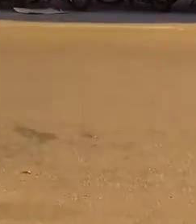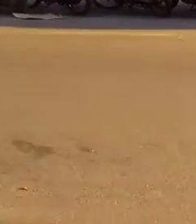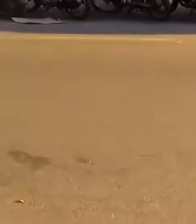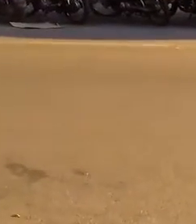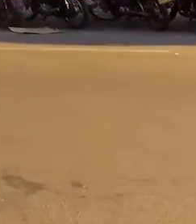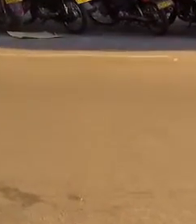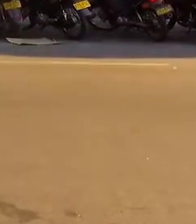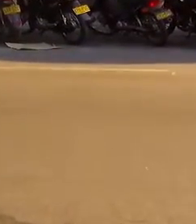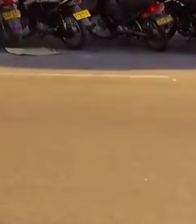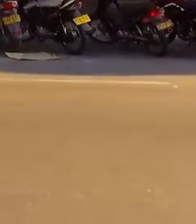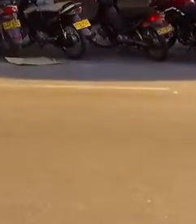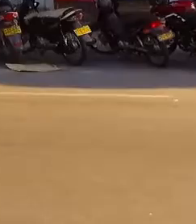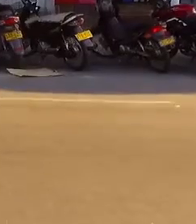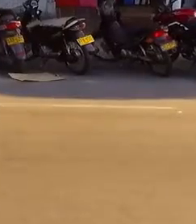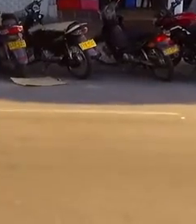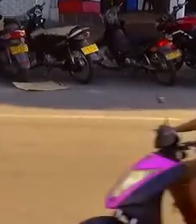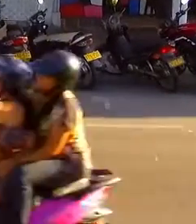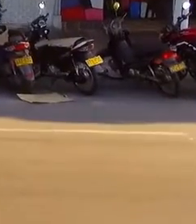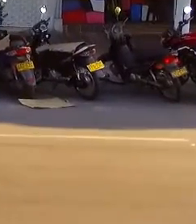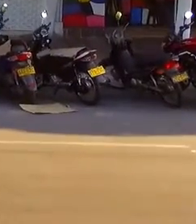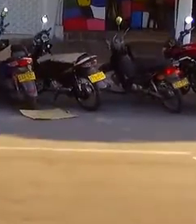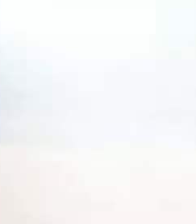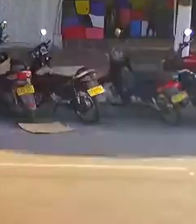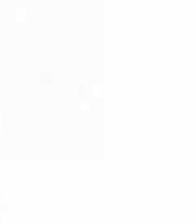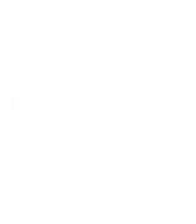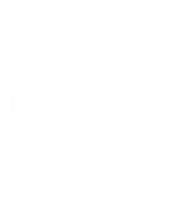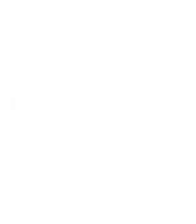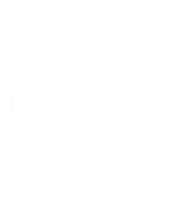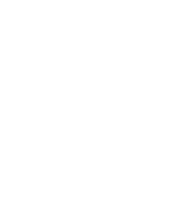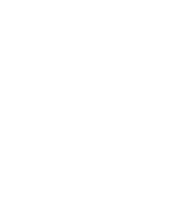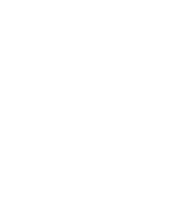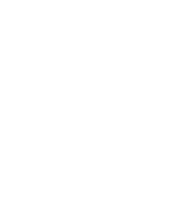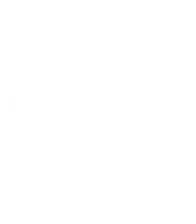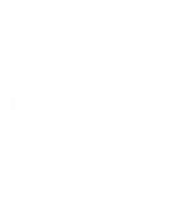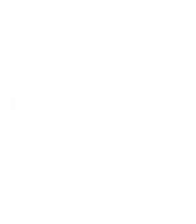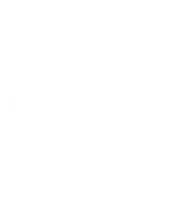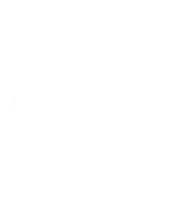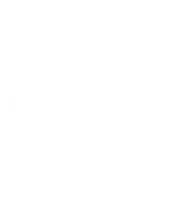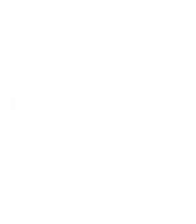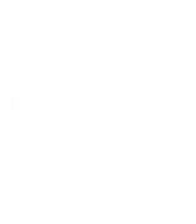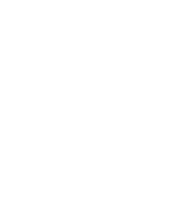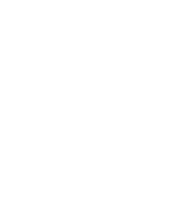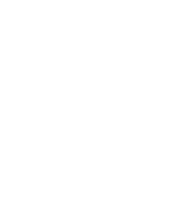1270. Cámara de Comercio de Barranca Bermeja, unidos por la competitividad.